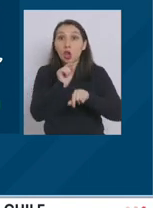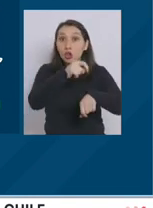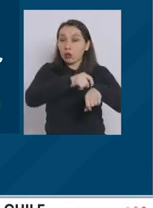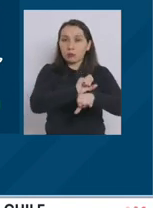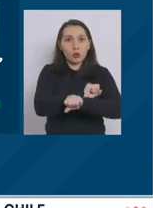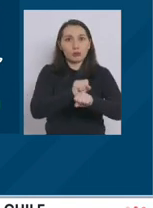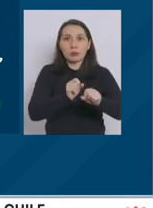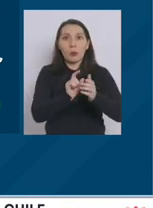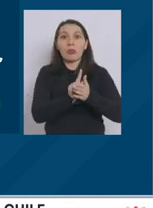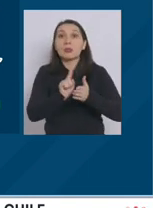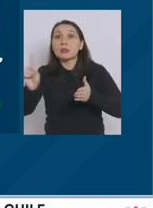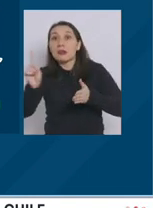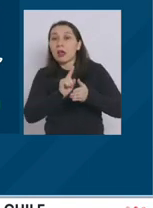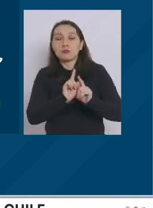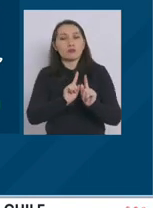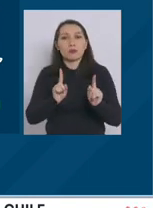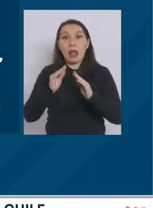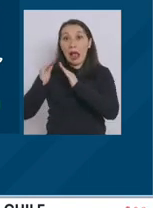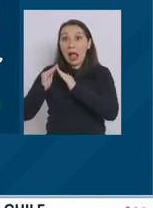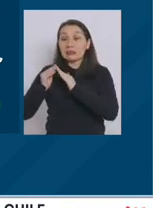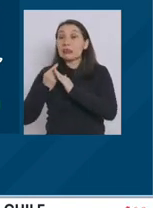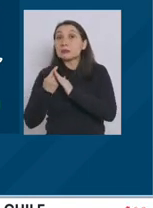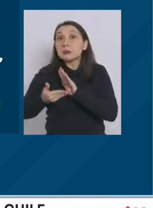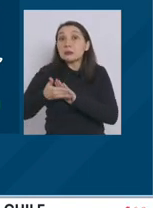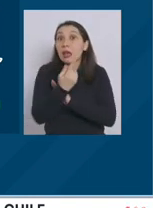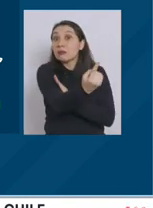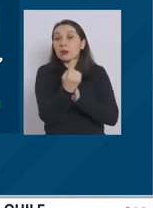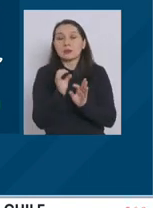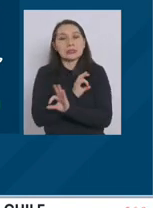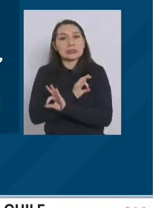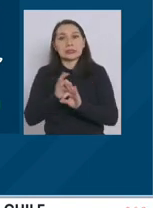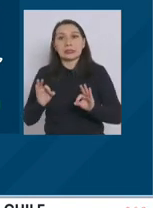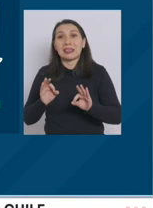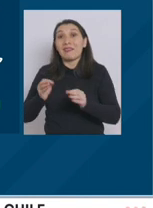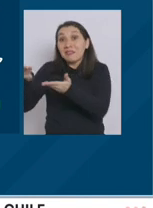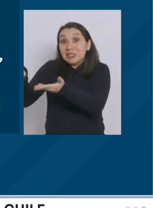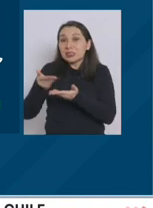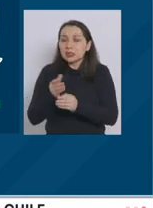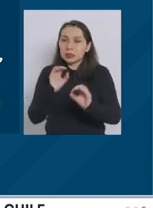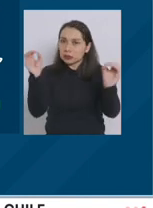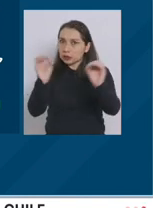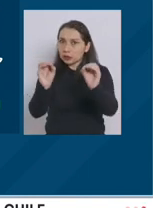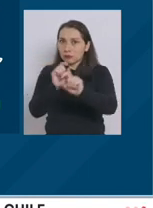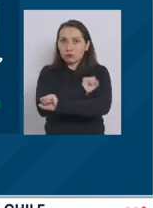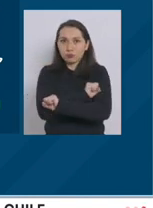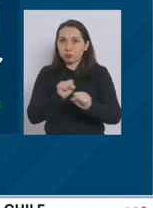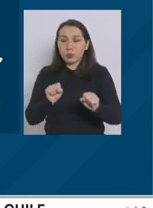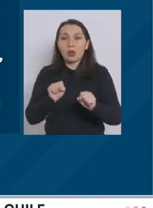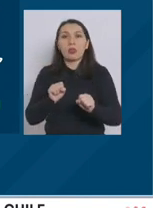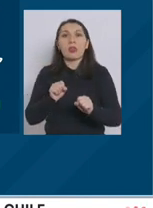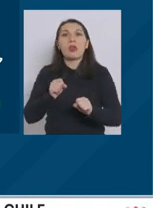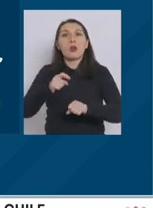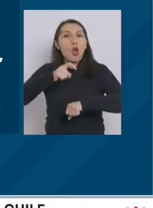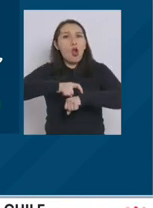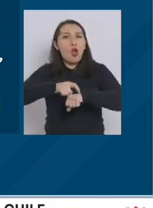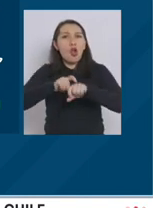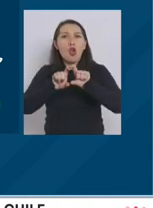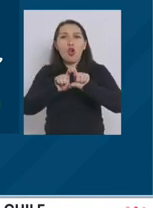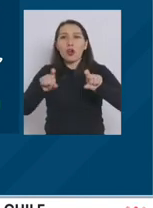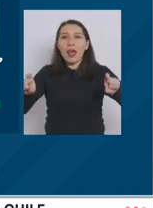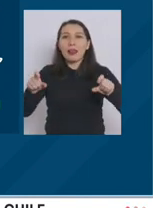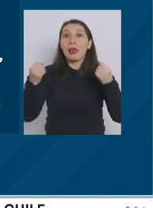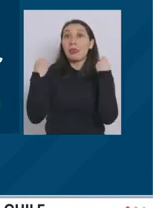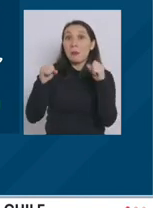y tampoco el domicilio. Por supuesto que no pueden recibir ninguna visita. No se puede utilizar la franja de horario